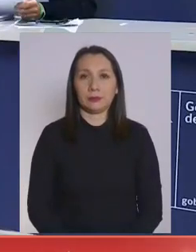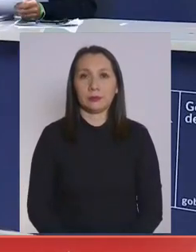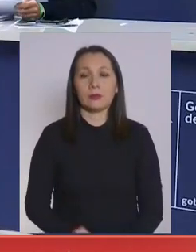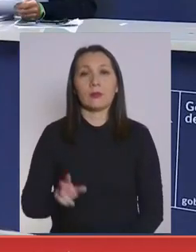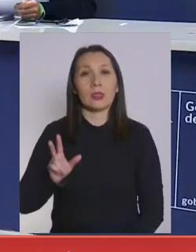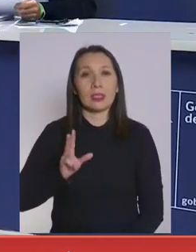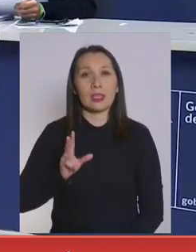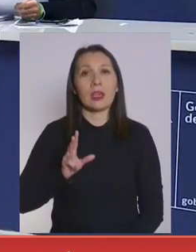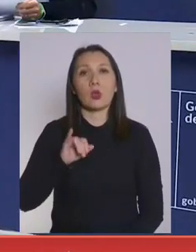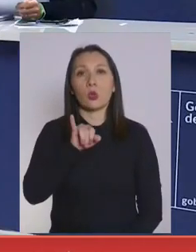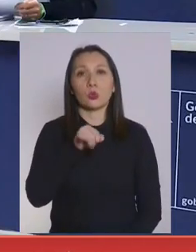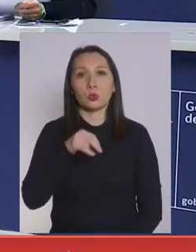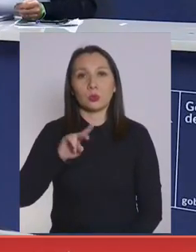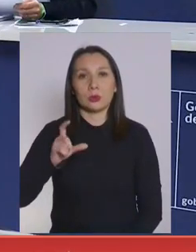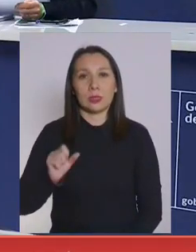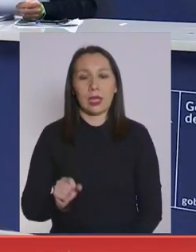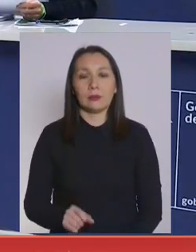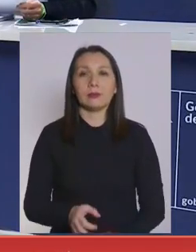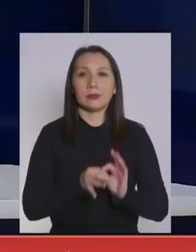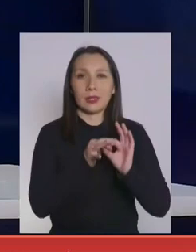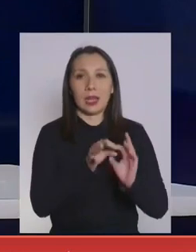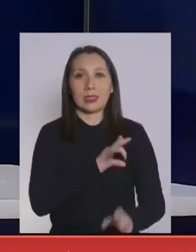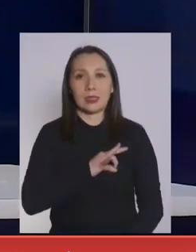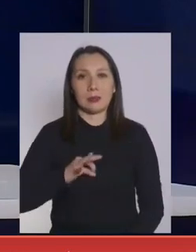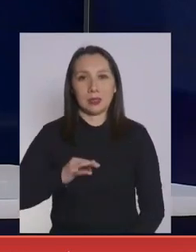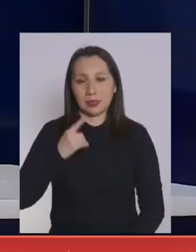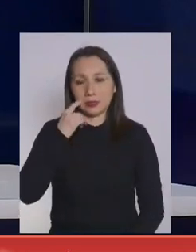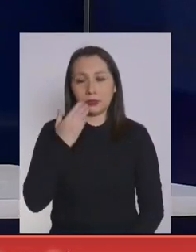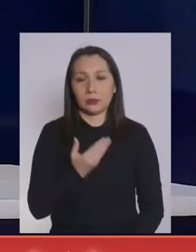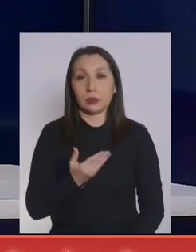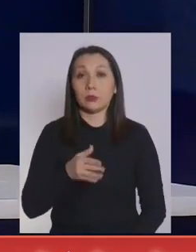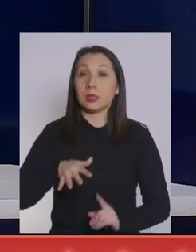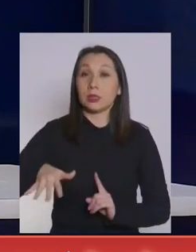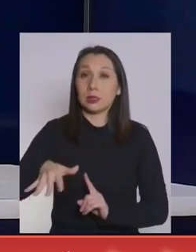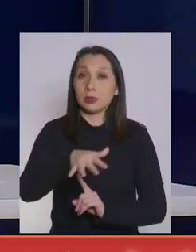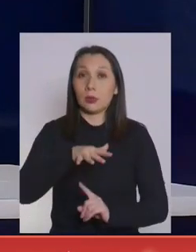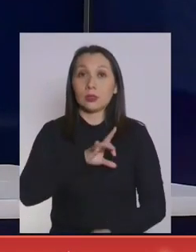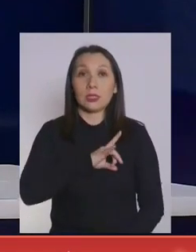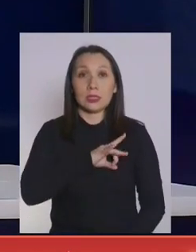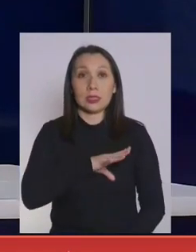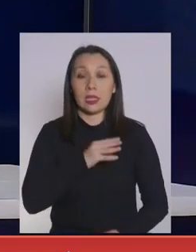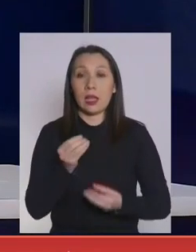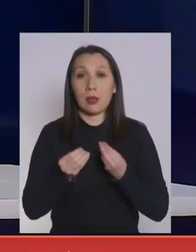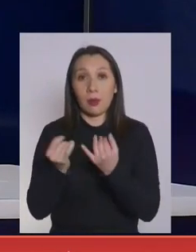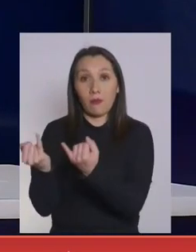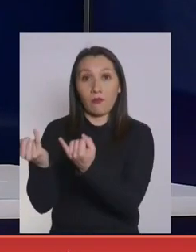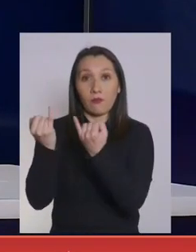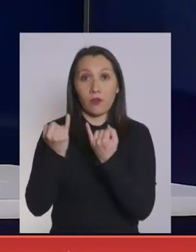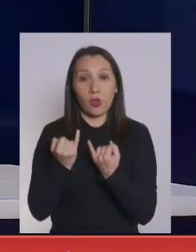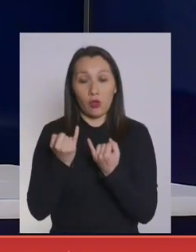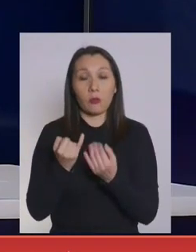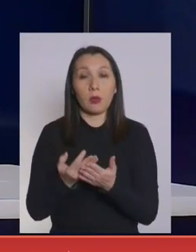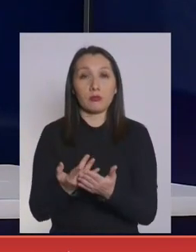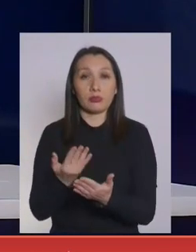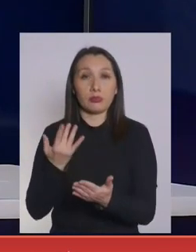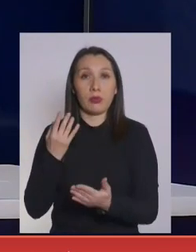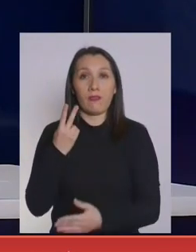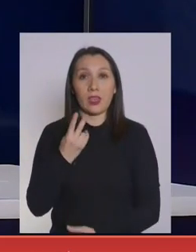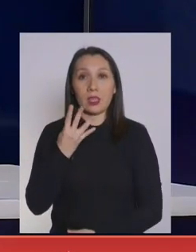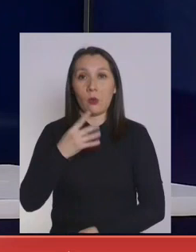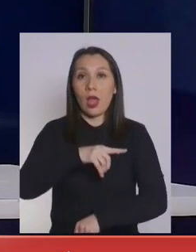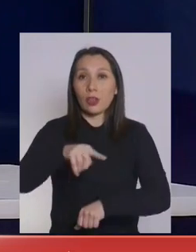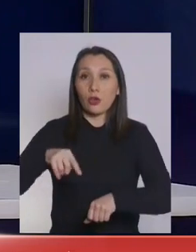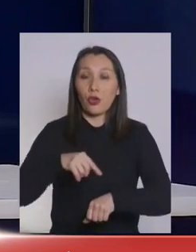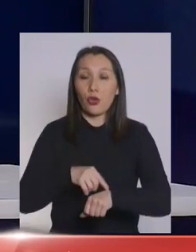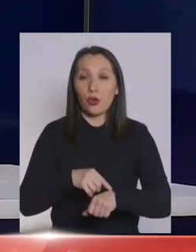Señor Arturo Zúñiga. Muchas gracias, Ministro. La situación en nuestro país, de acuerdo a los casos reportados durante las últimas 24